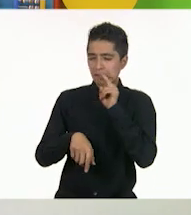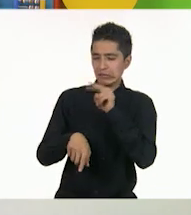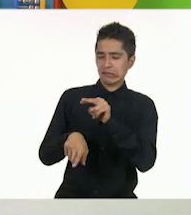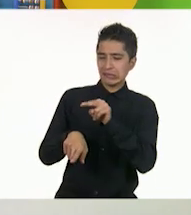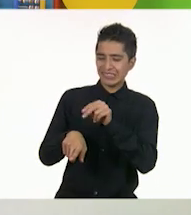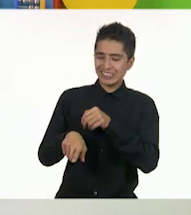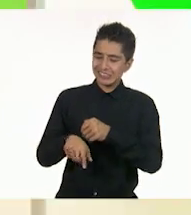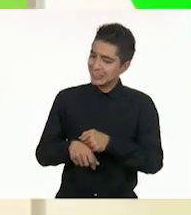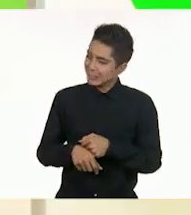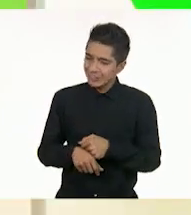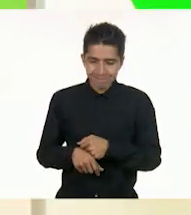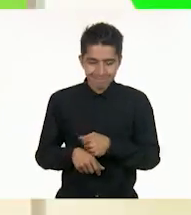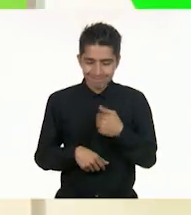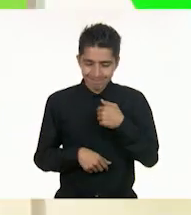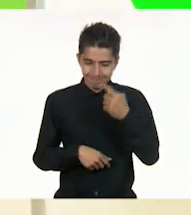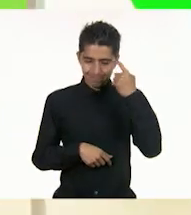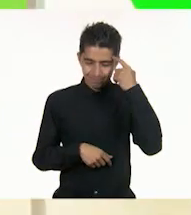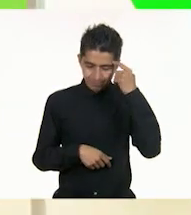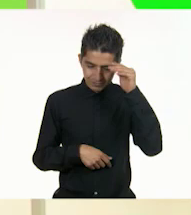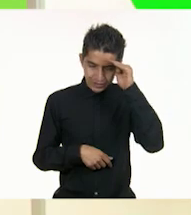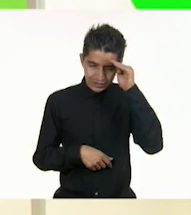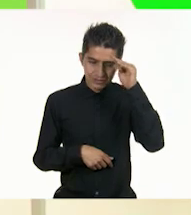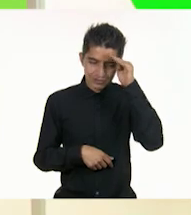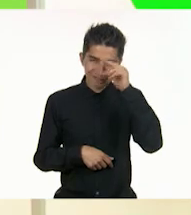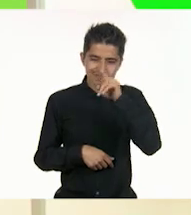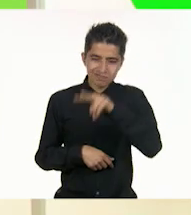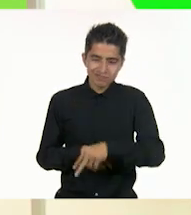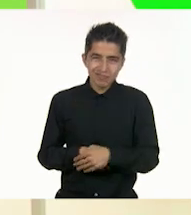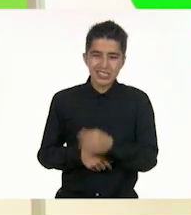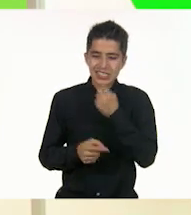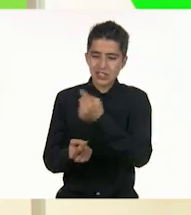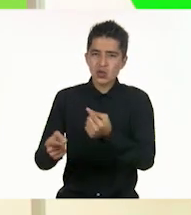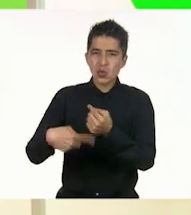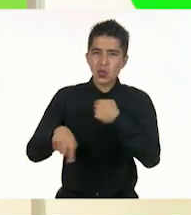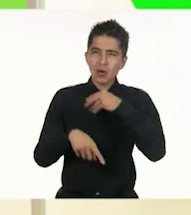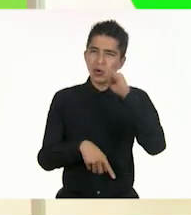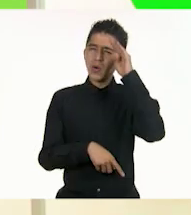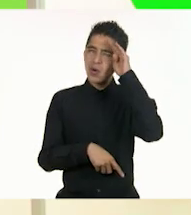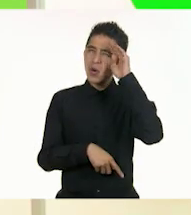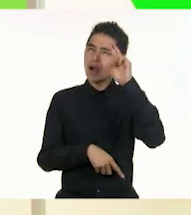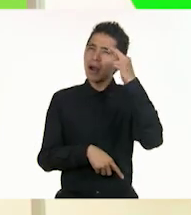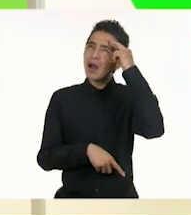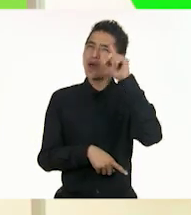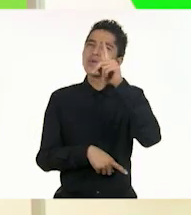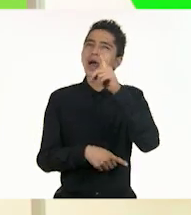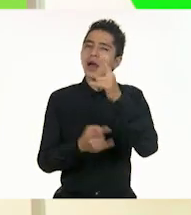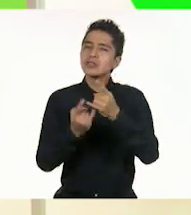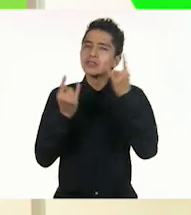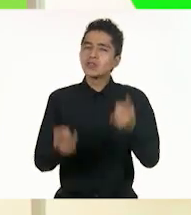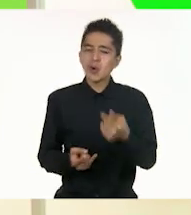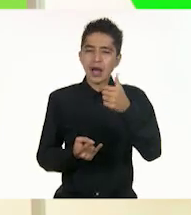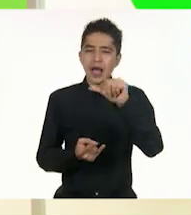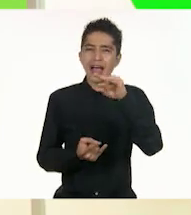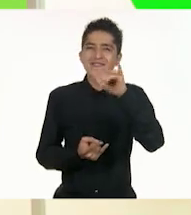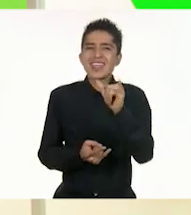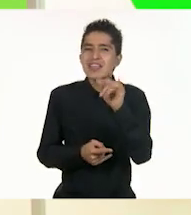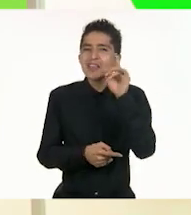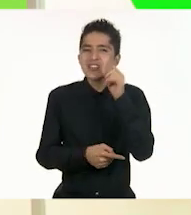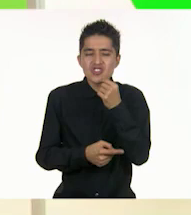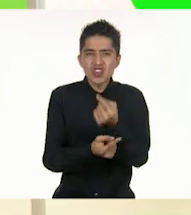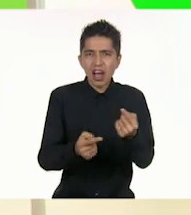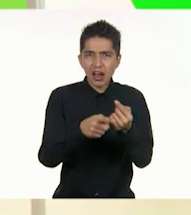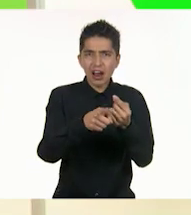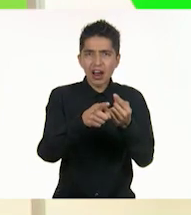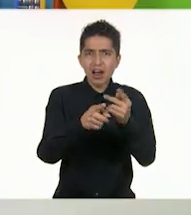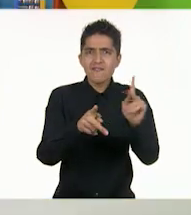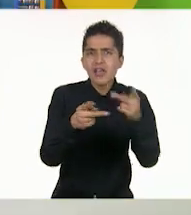sobre ellos. Oye, eso me hizo recordar la historia de Gaby, una niña que vendía dulces. ¿Quieres conocer un poco de